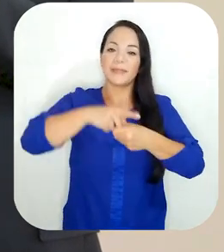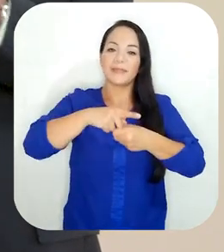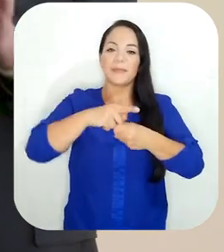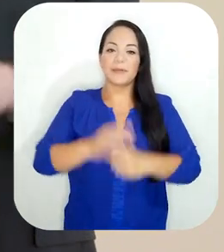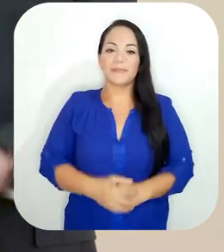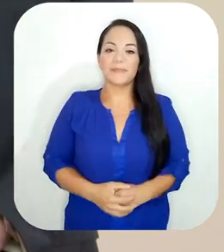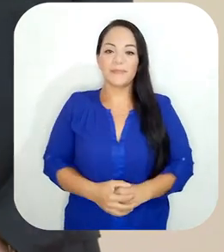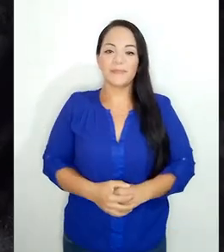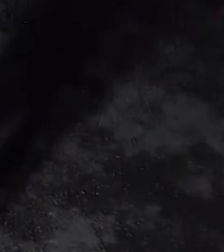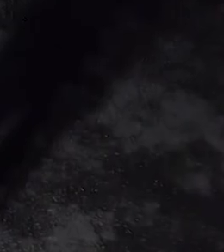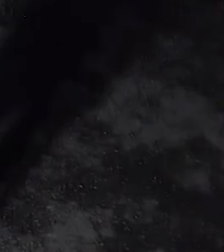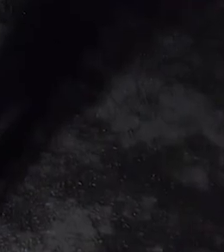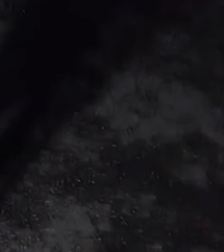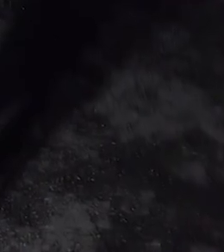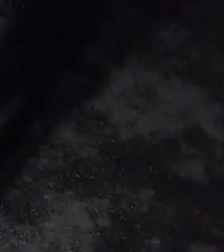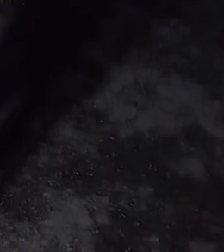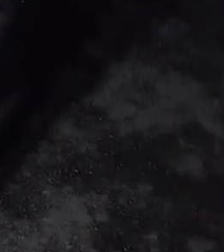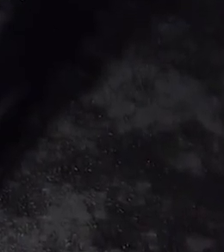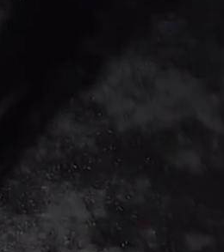participe.